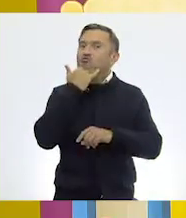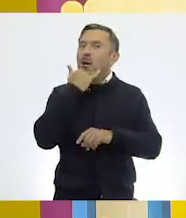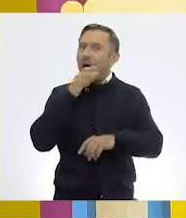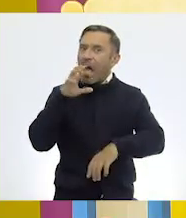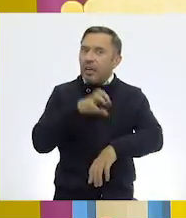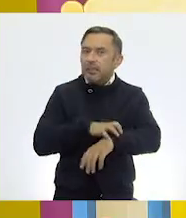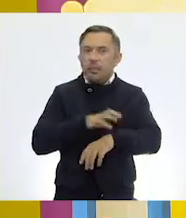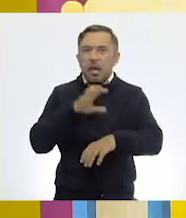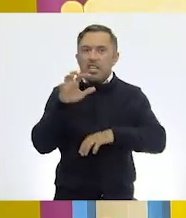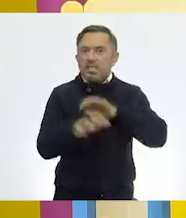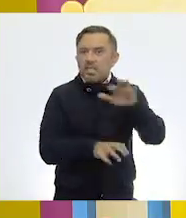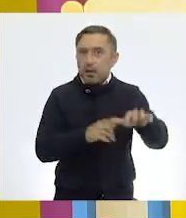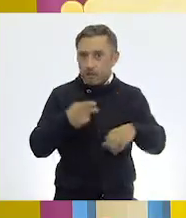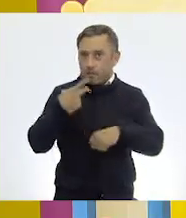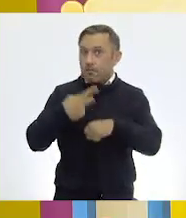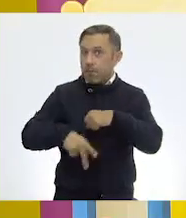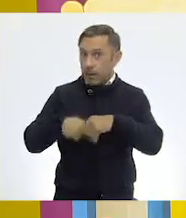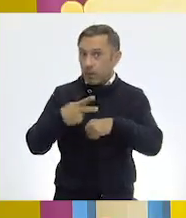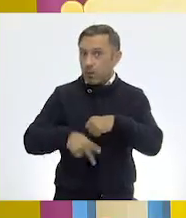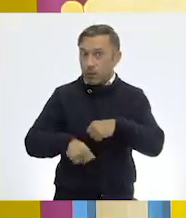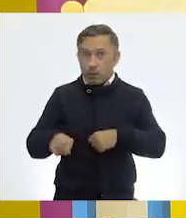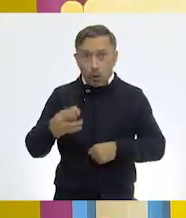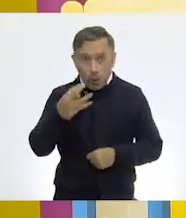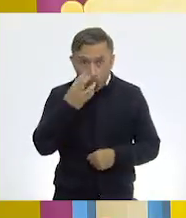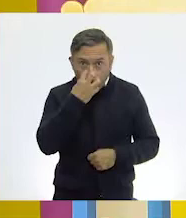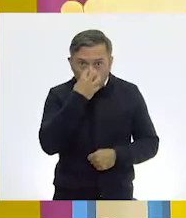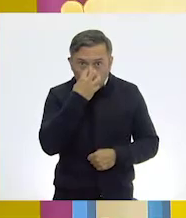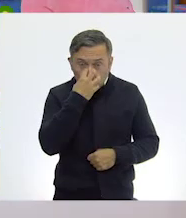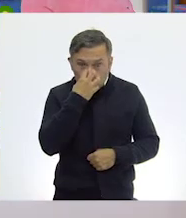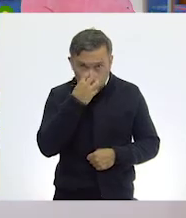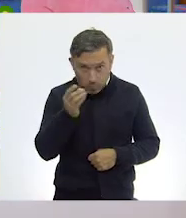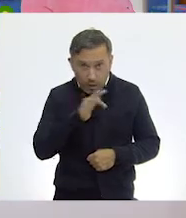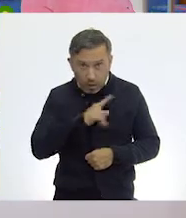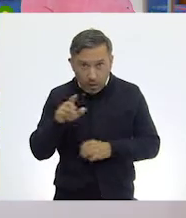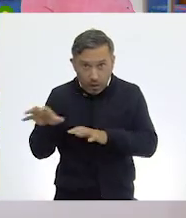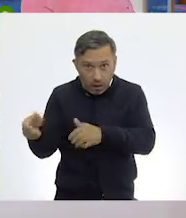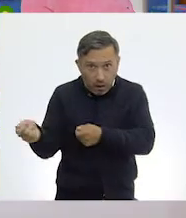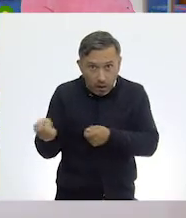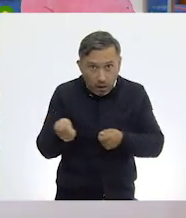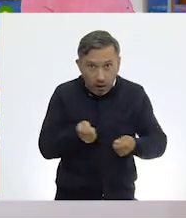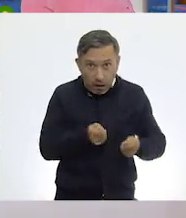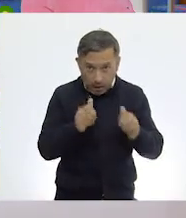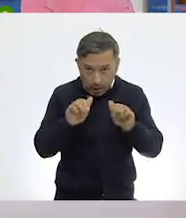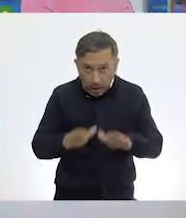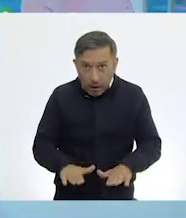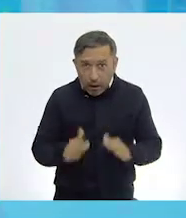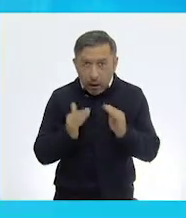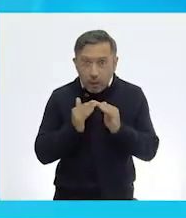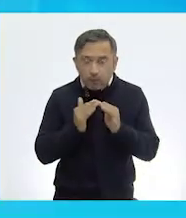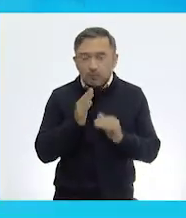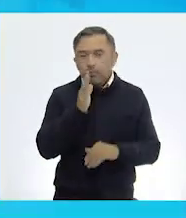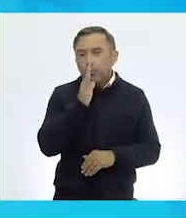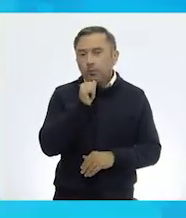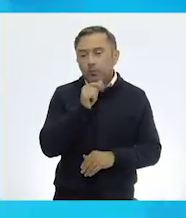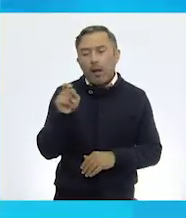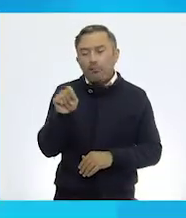peligro. Por lo tanto, el oso no es un animal doméstico. Así que el oso no lo vamos a encerrar. Ok. ¿Y